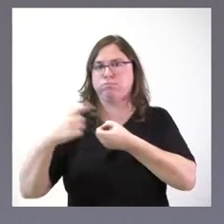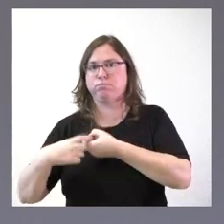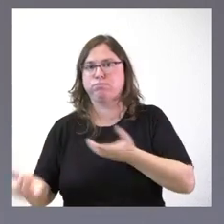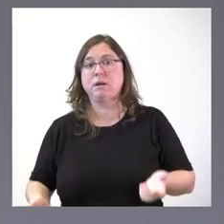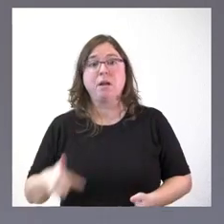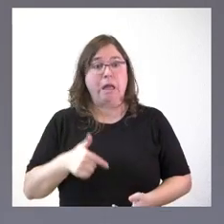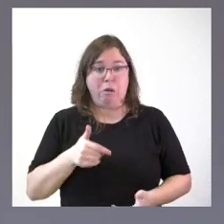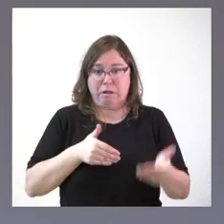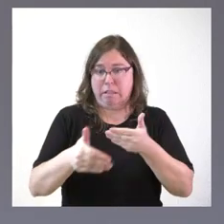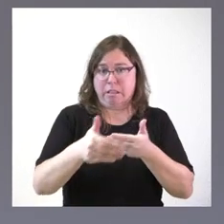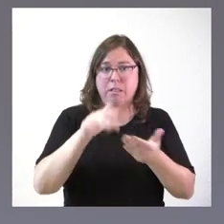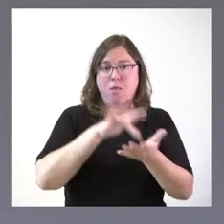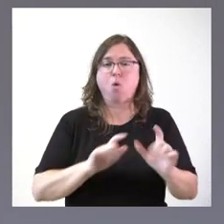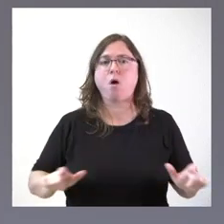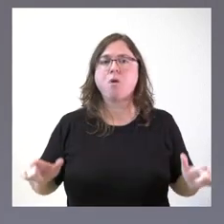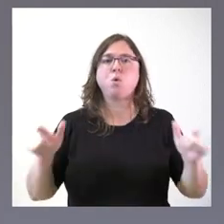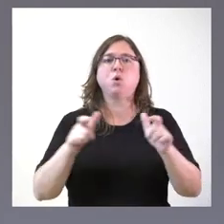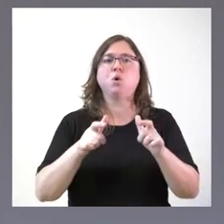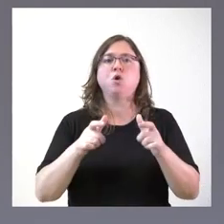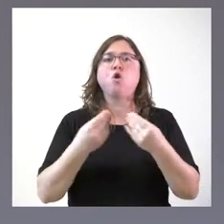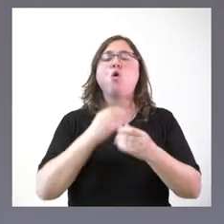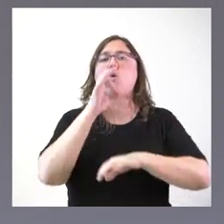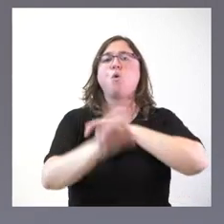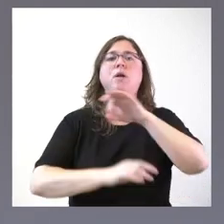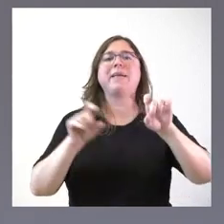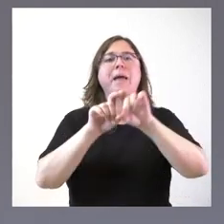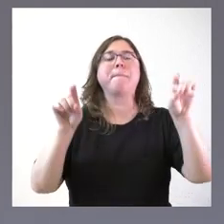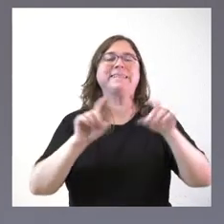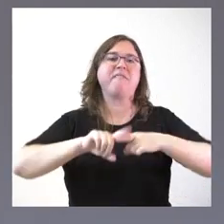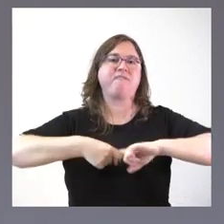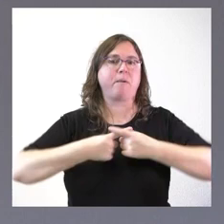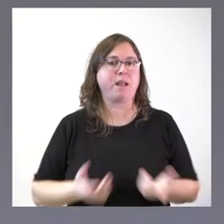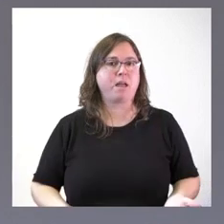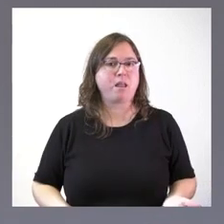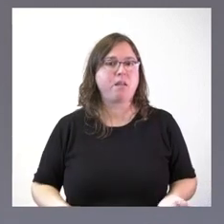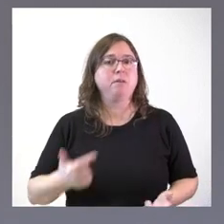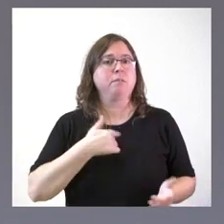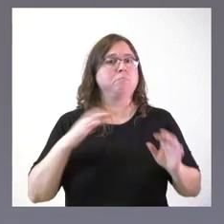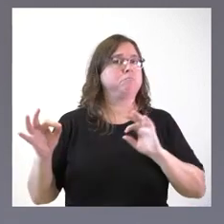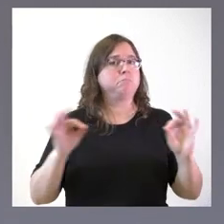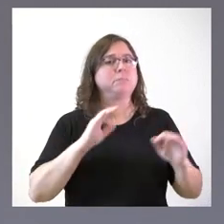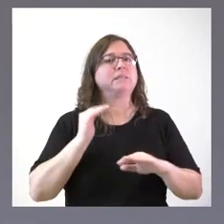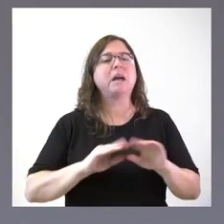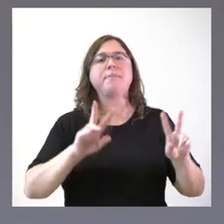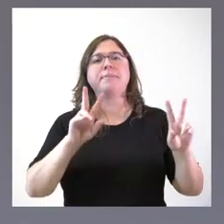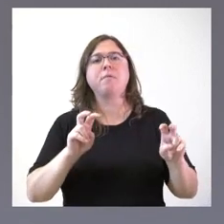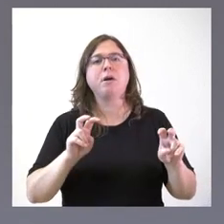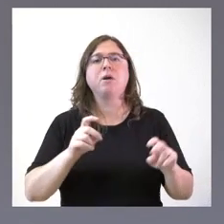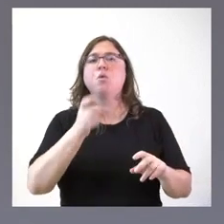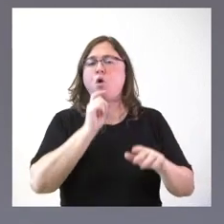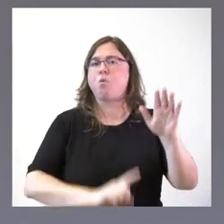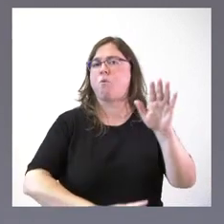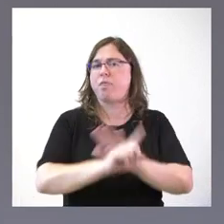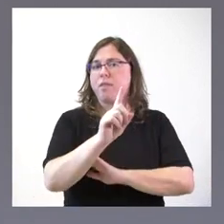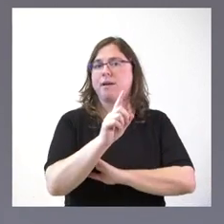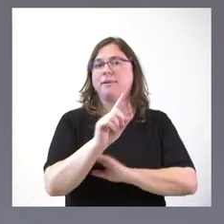lejos, vamos a reunirnos con la organización de la empresa familiar, en la que vamos a empezar a plantear ya en qué cuestiones podemos avanzar en